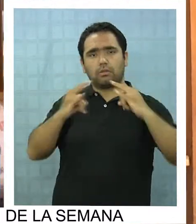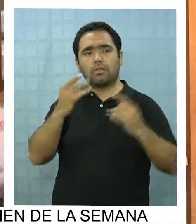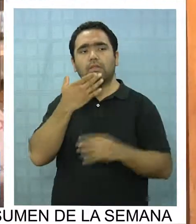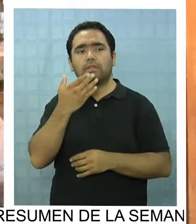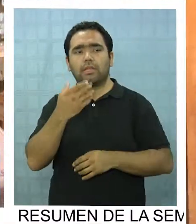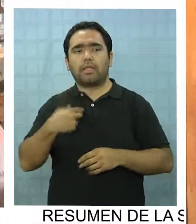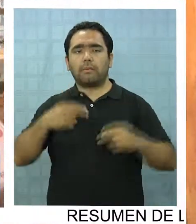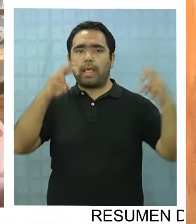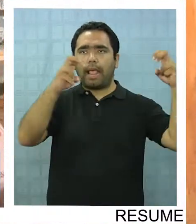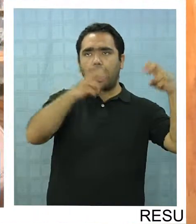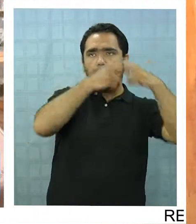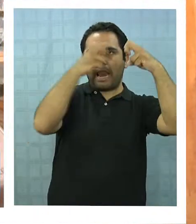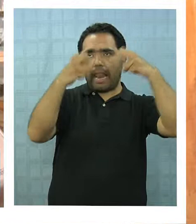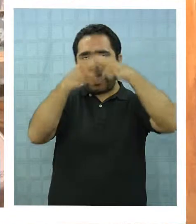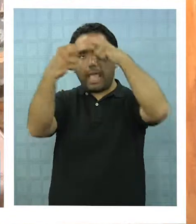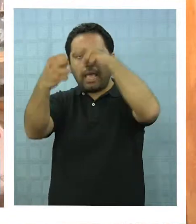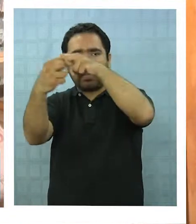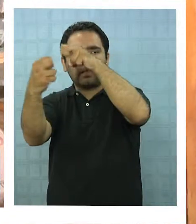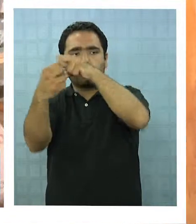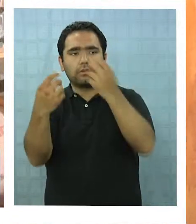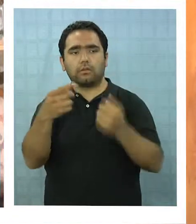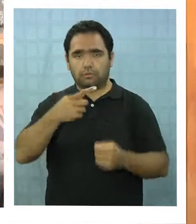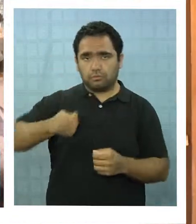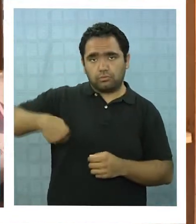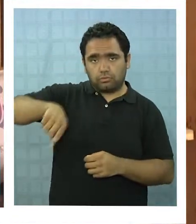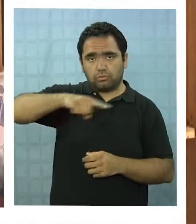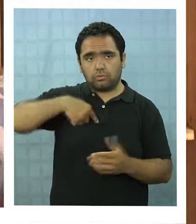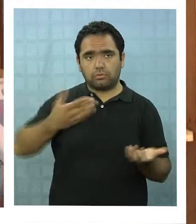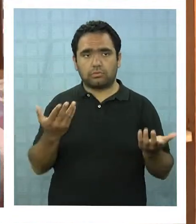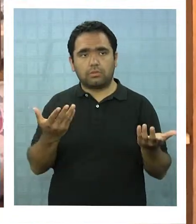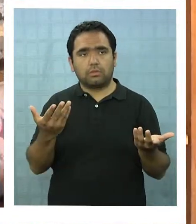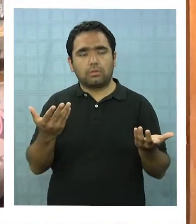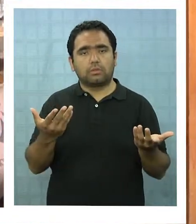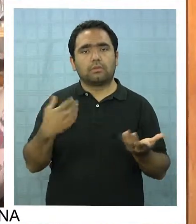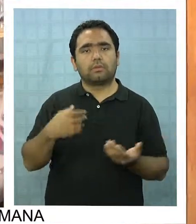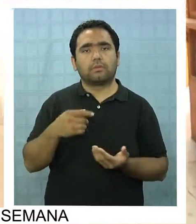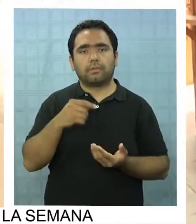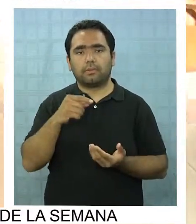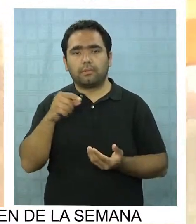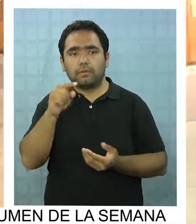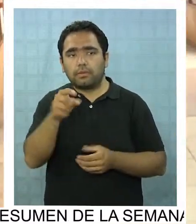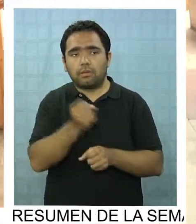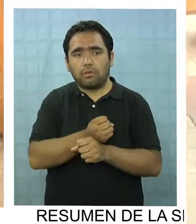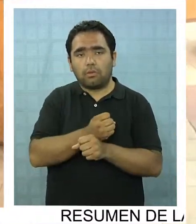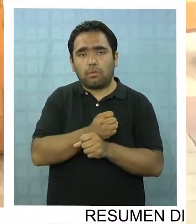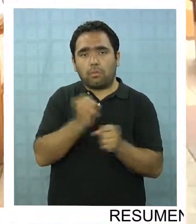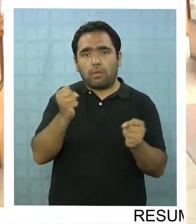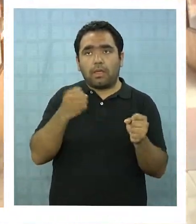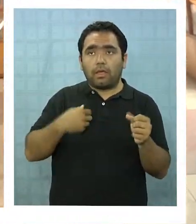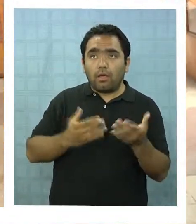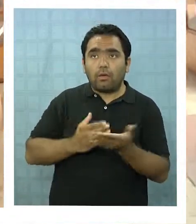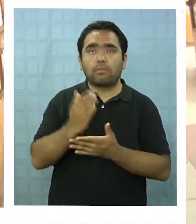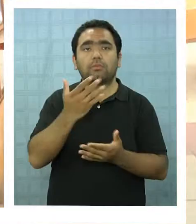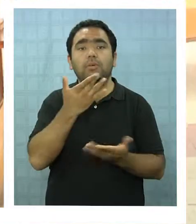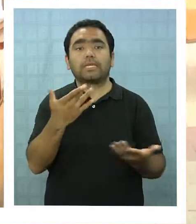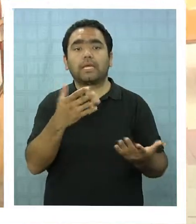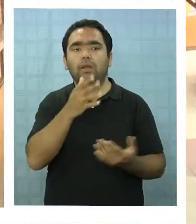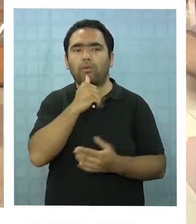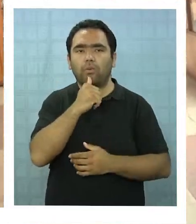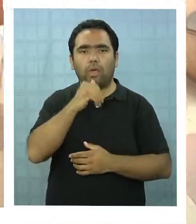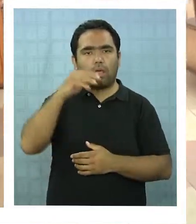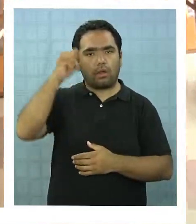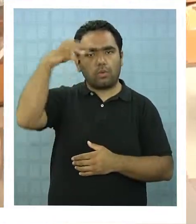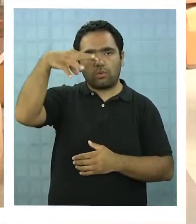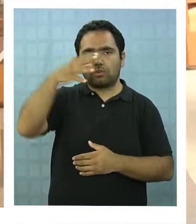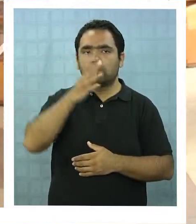eléctrico para todas las ferias, por nuestra cuenta, el cual ni siquiera pudimos estrenar porque no hay luz, no hay